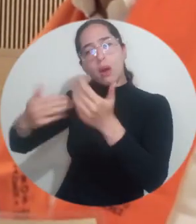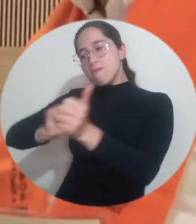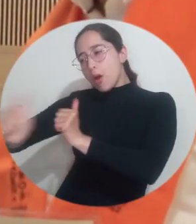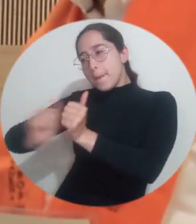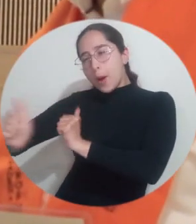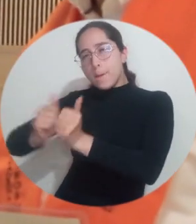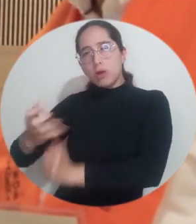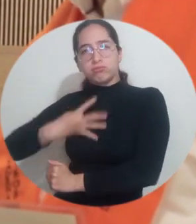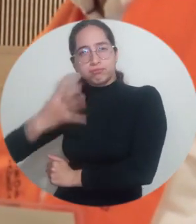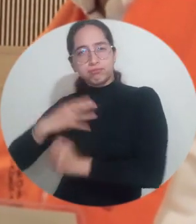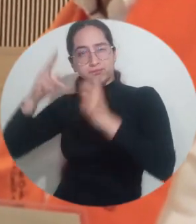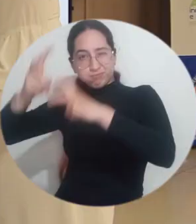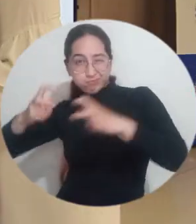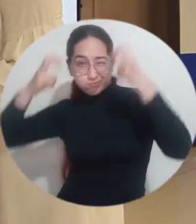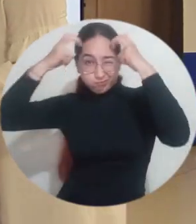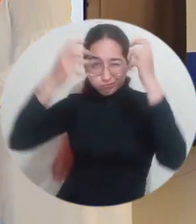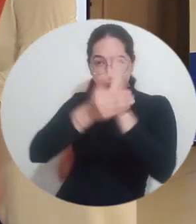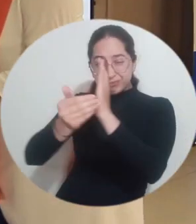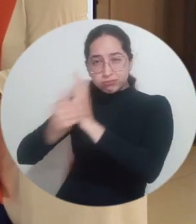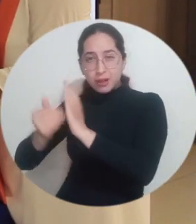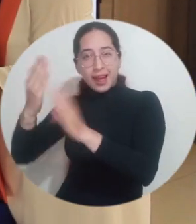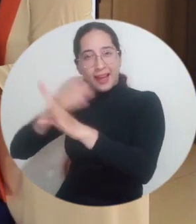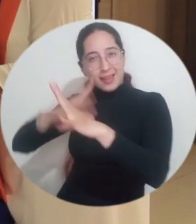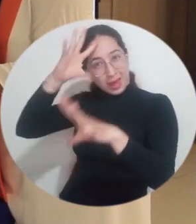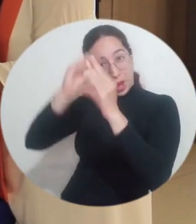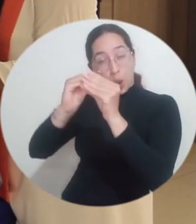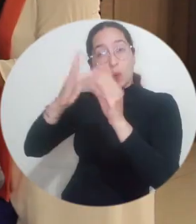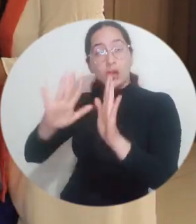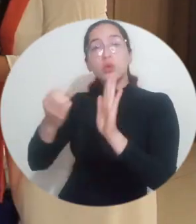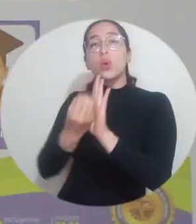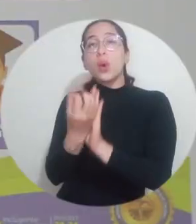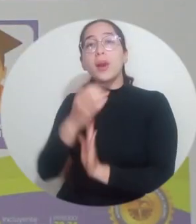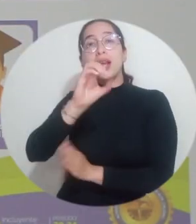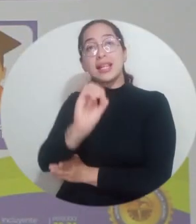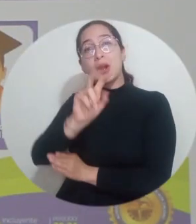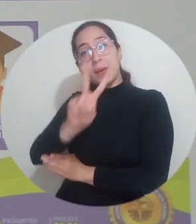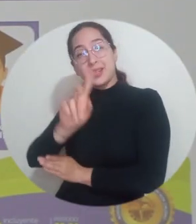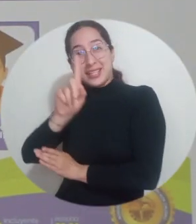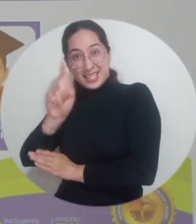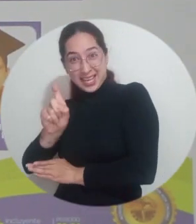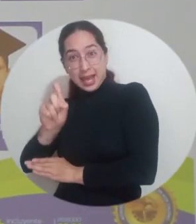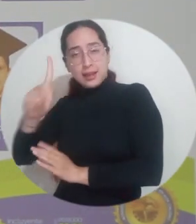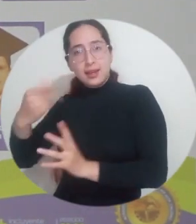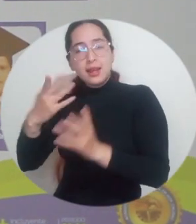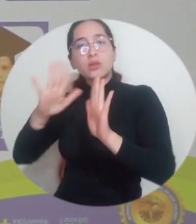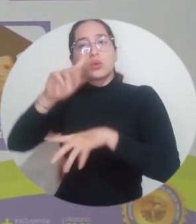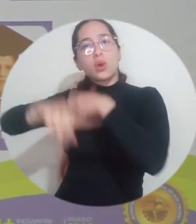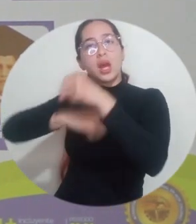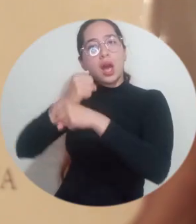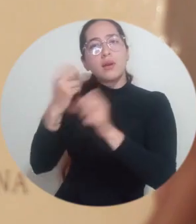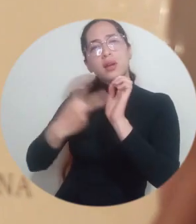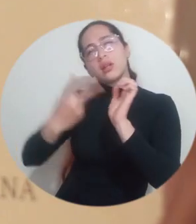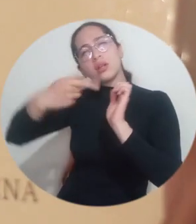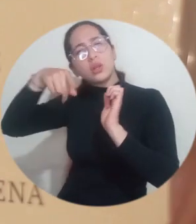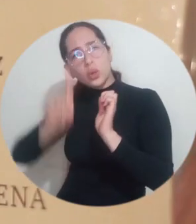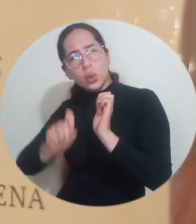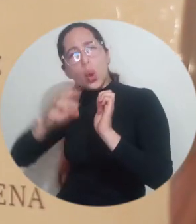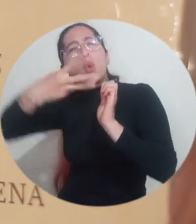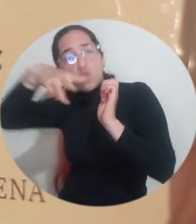de validación por competencias y reconocimiento de saberes creado por el Acuerdo Superior Nº 026 de 2018, que tiene el propósito de